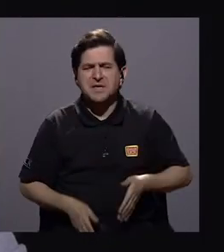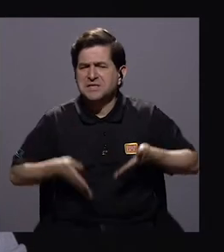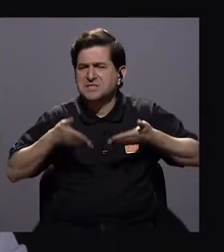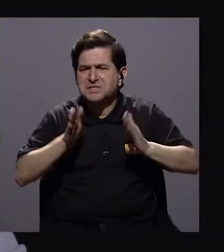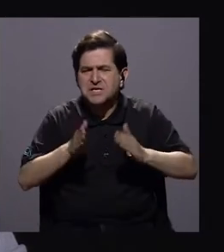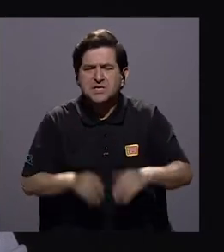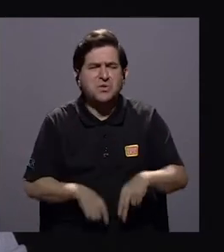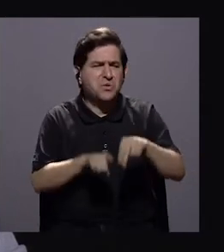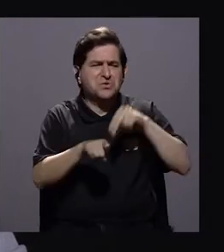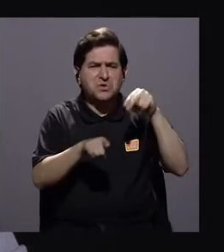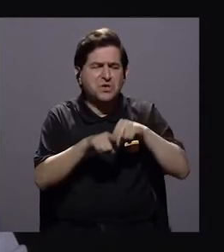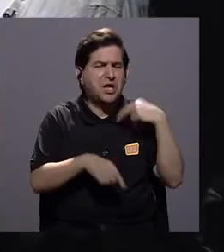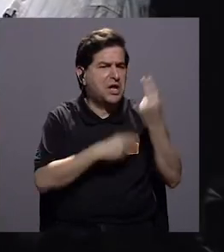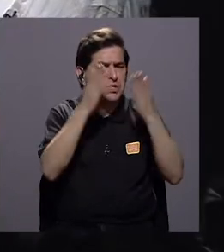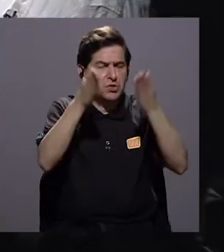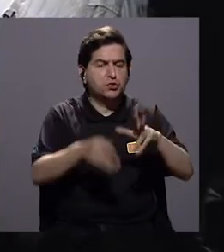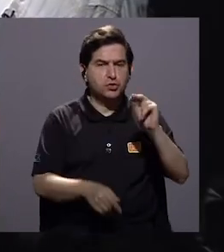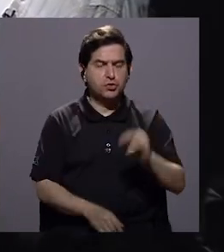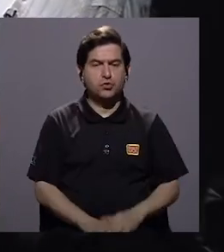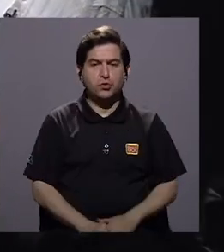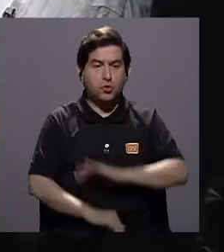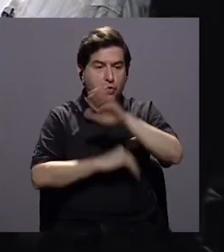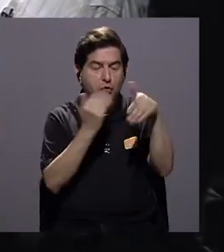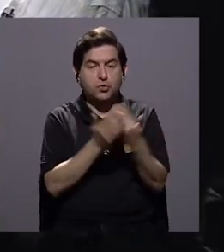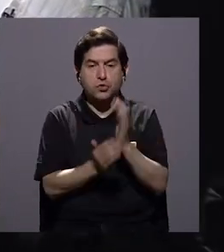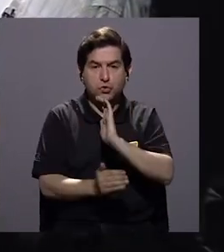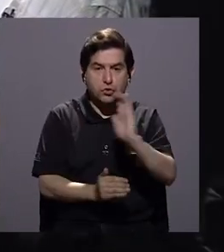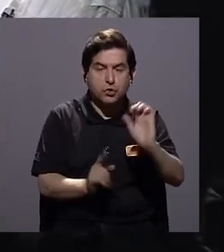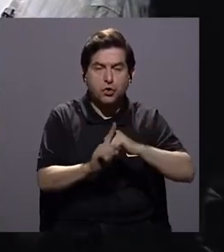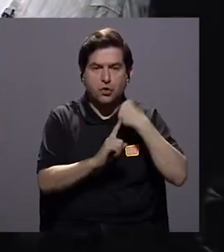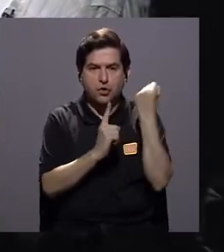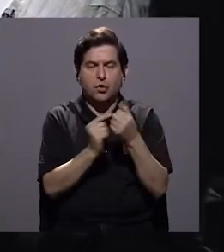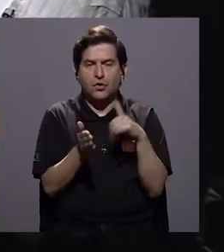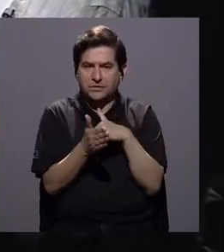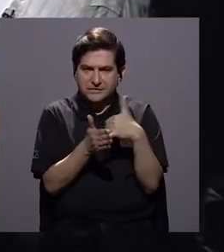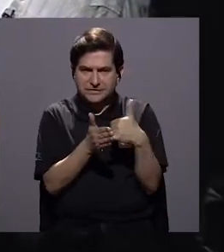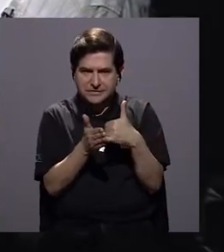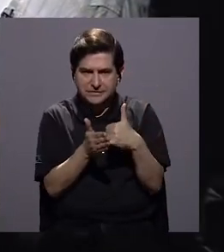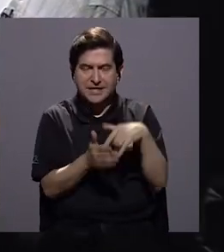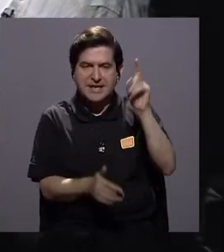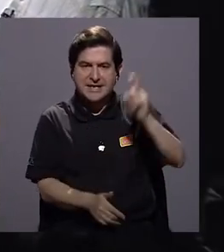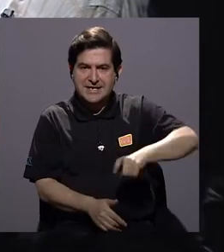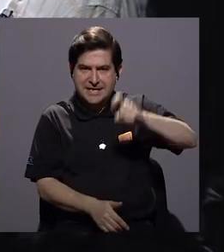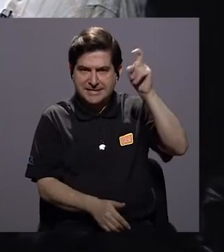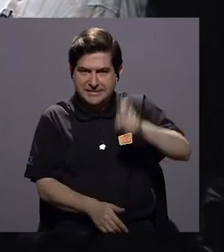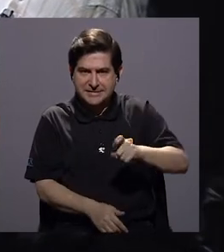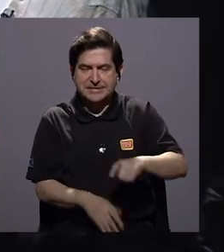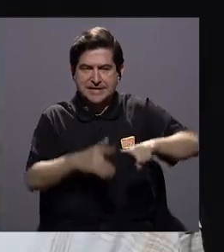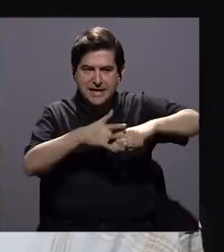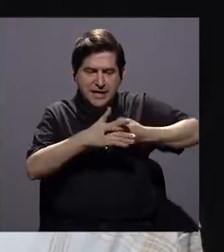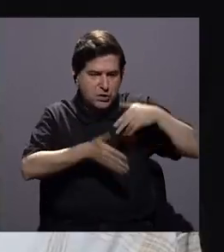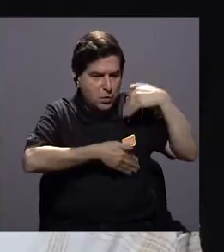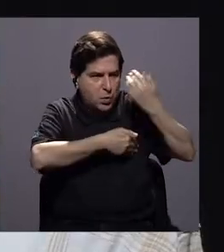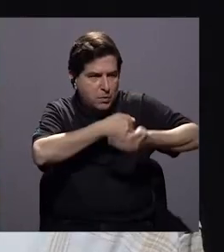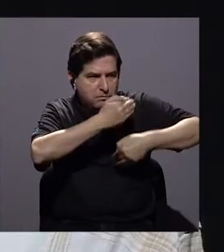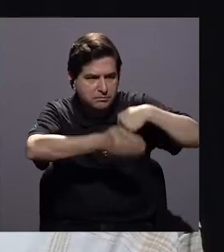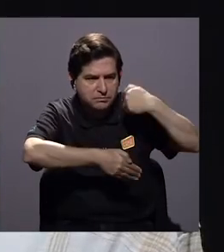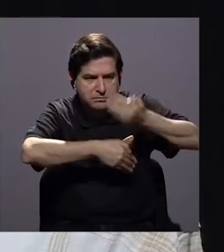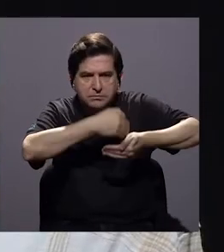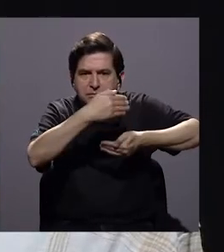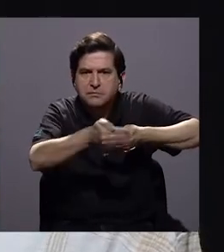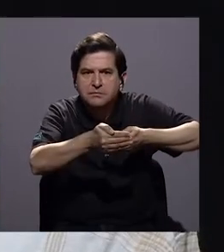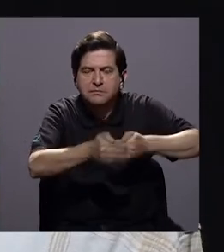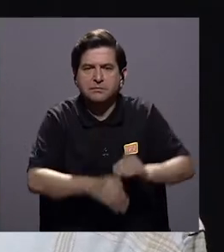nietos, no son mis vecinos. Es que cualquier niño que veamos en una condición vulnerable, tenemos que iniciar un proceso